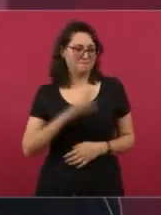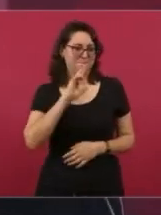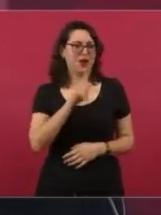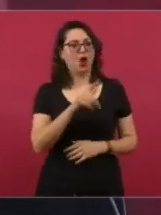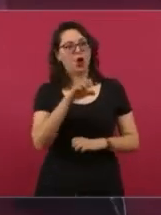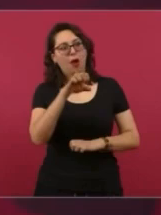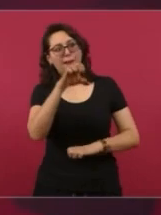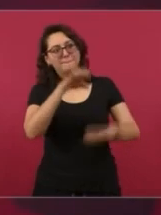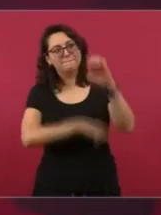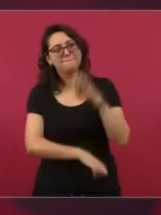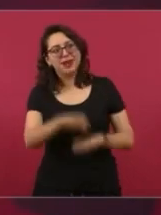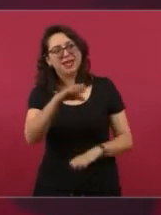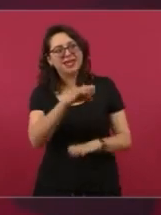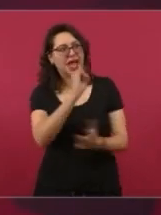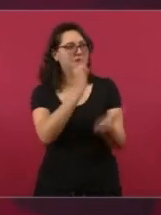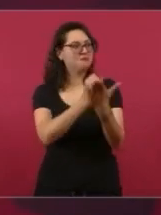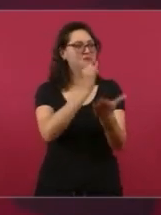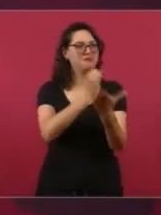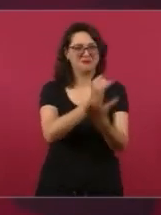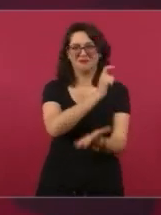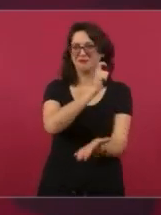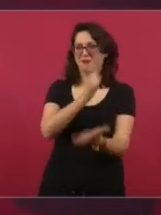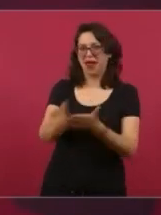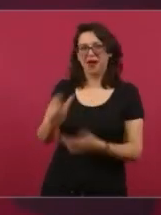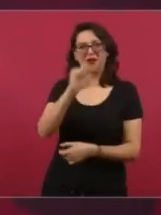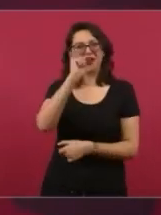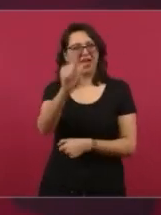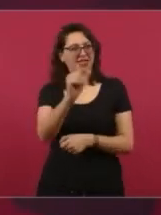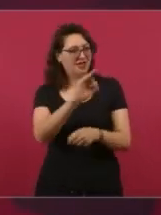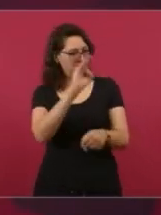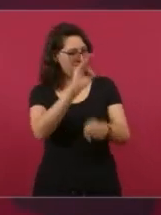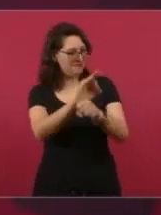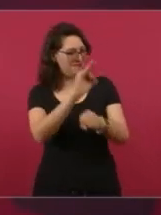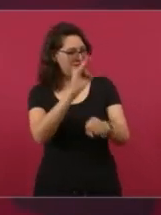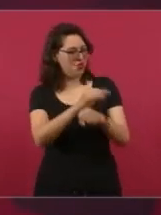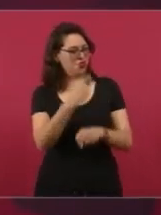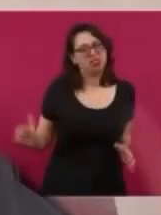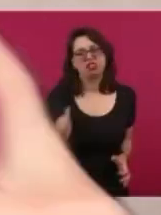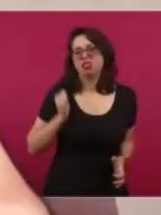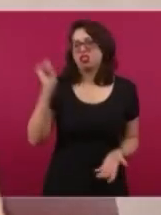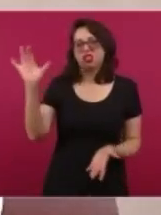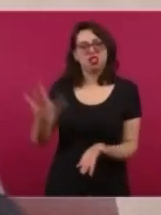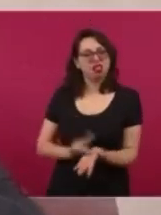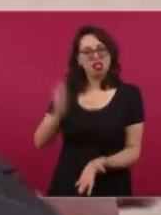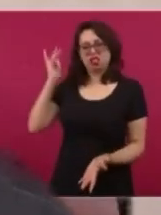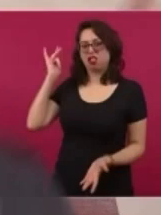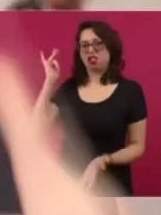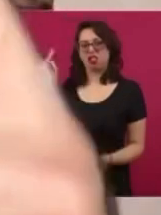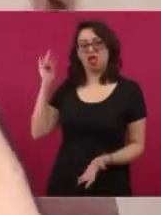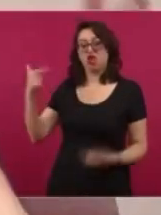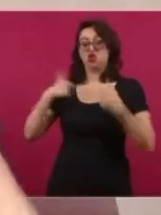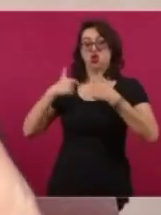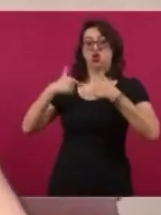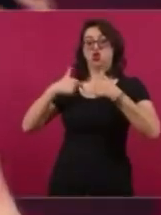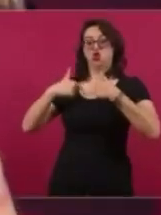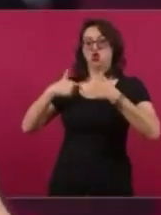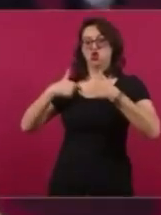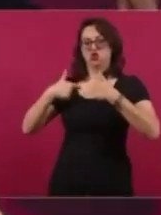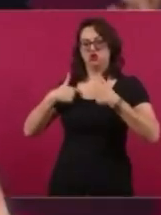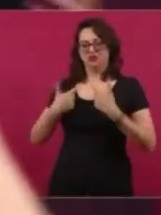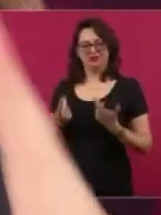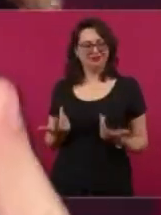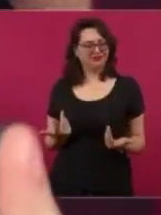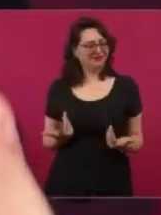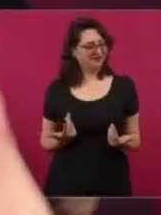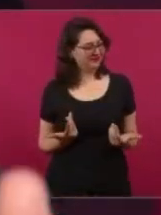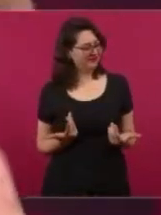impuestos cuando vendió Banamex. Y duro le dio, y duro, así es,